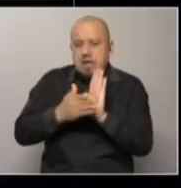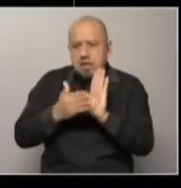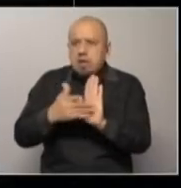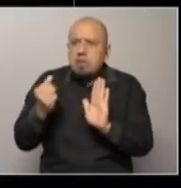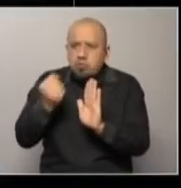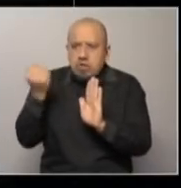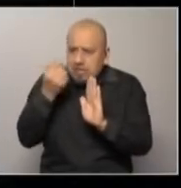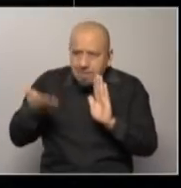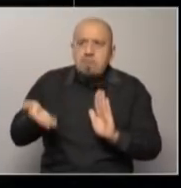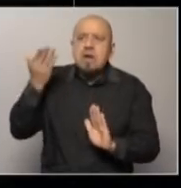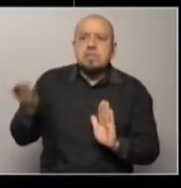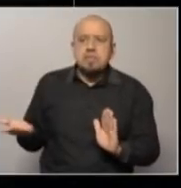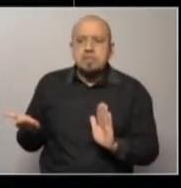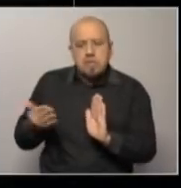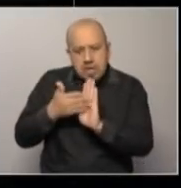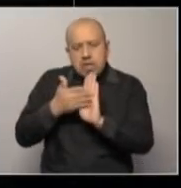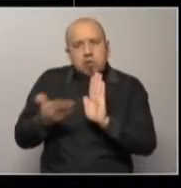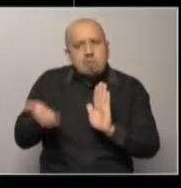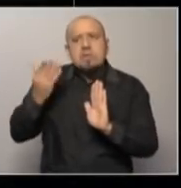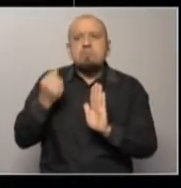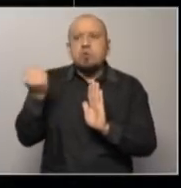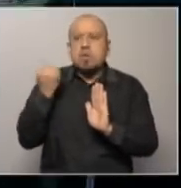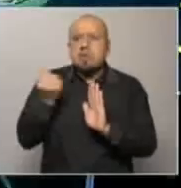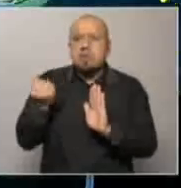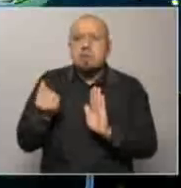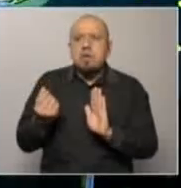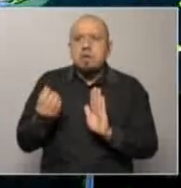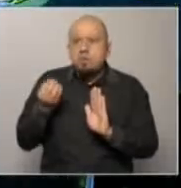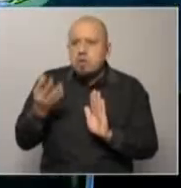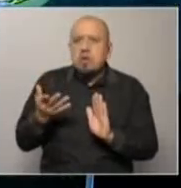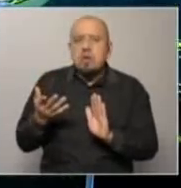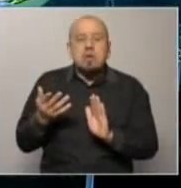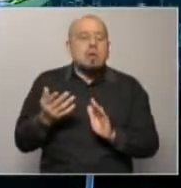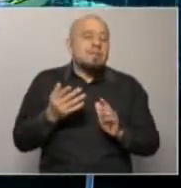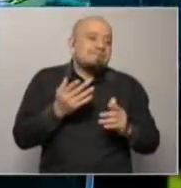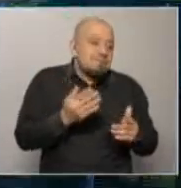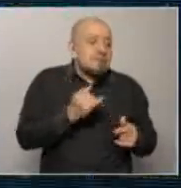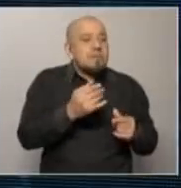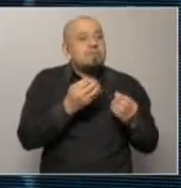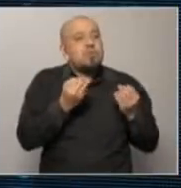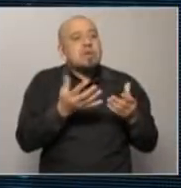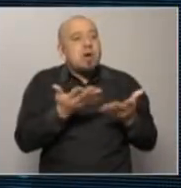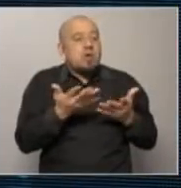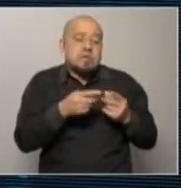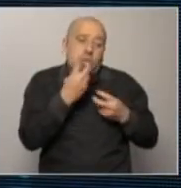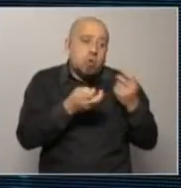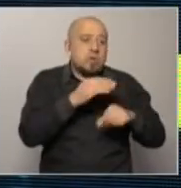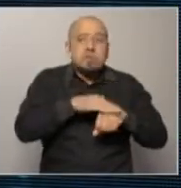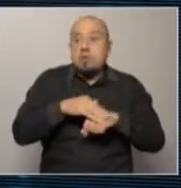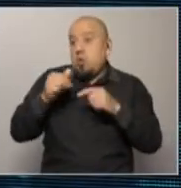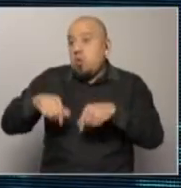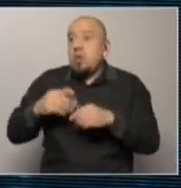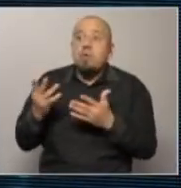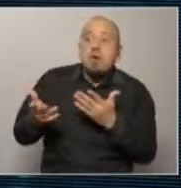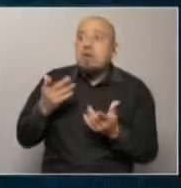Sí, sí, sí. ¿De qué hablando? un segundo plano, porque en realidad se están buscando las responsabilidades. Hoy fue el tema del día, todo el mundo estaba hablando de